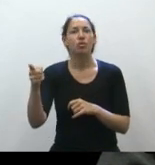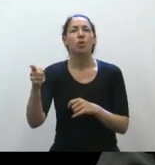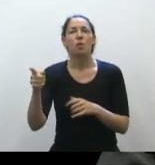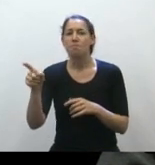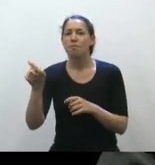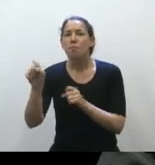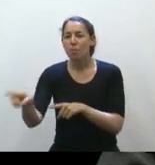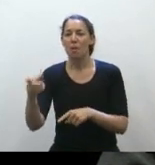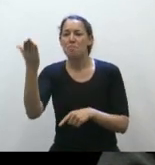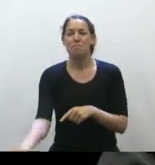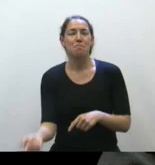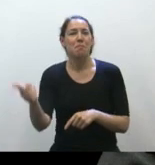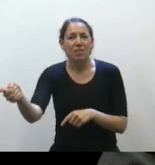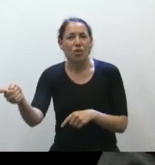puede.